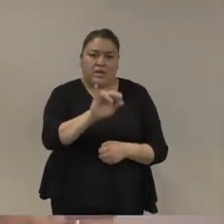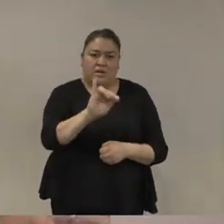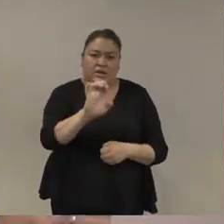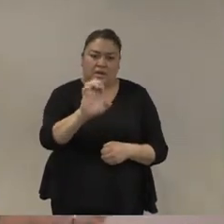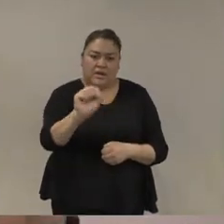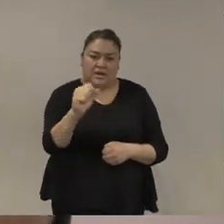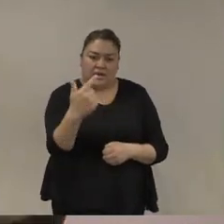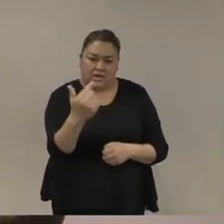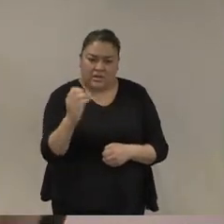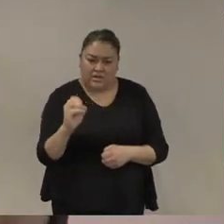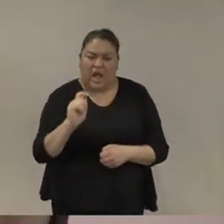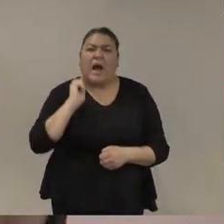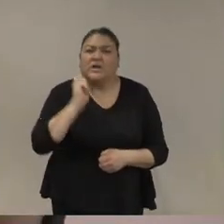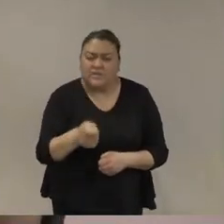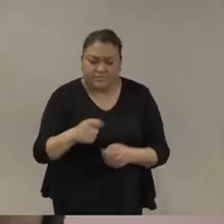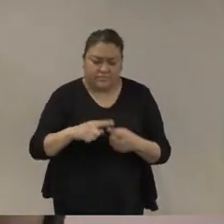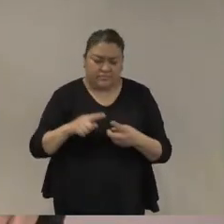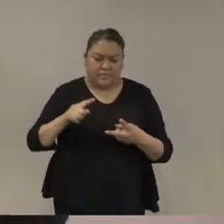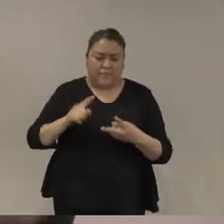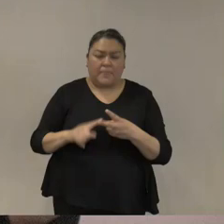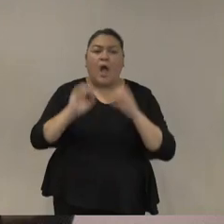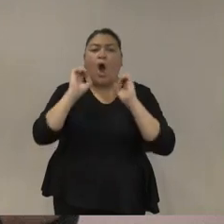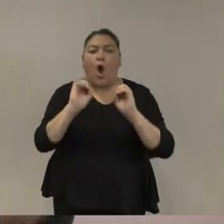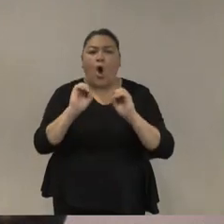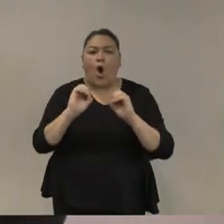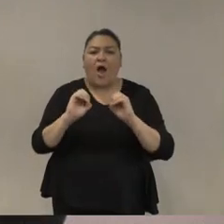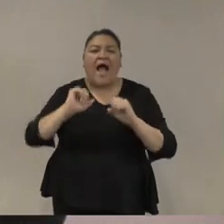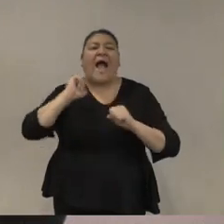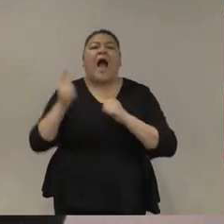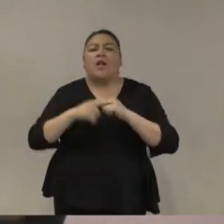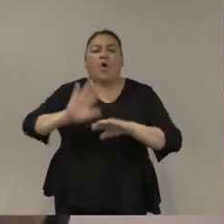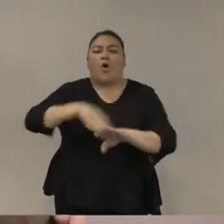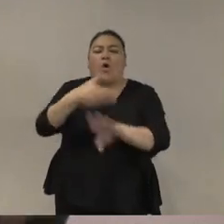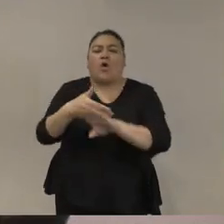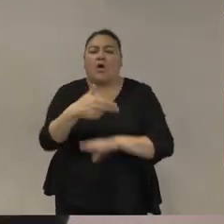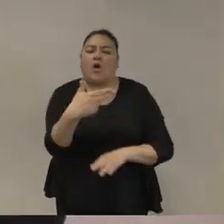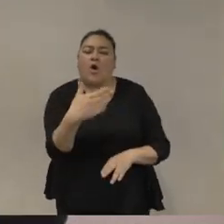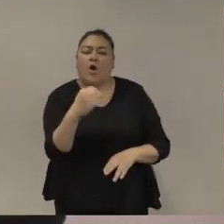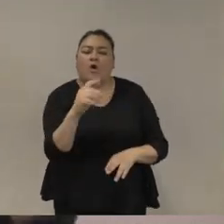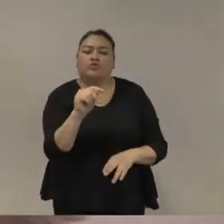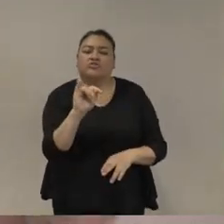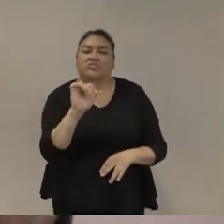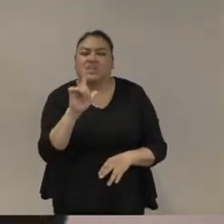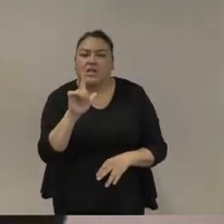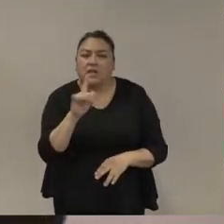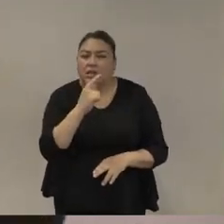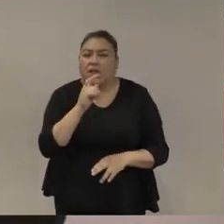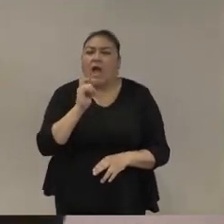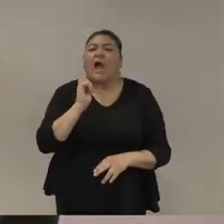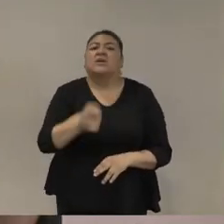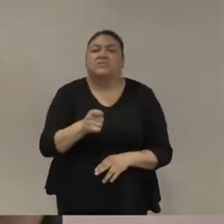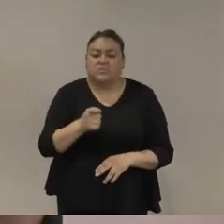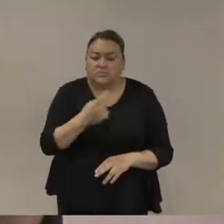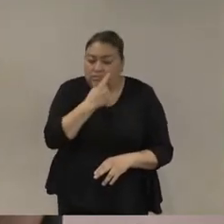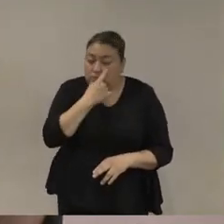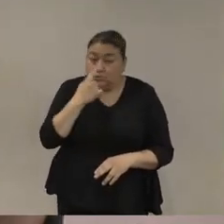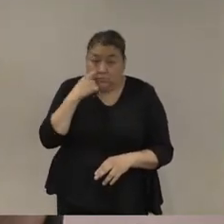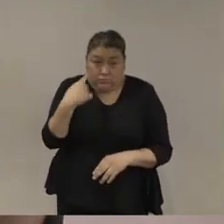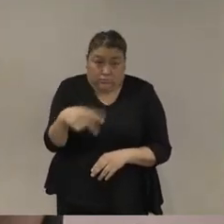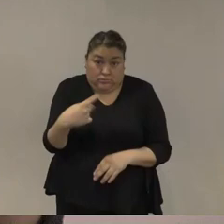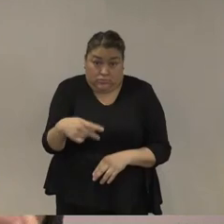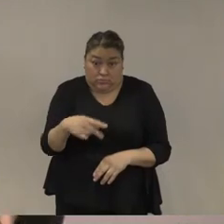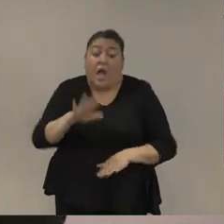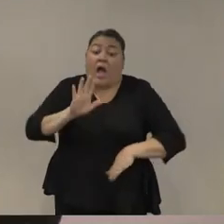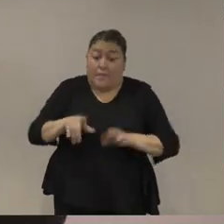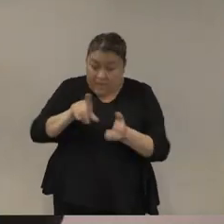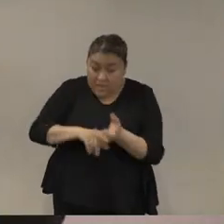estrés esas reglas pueden ser interpretadas por los soldados y oficiales